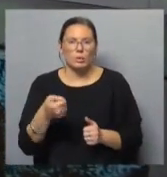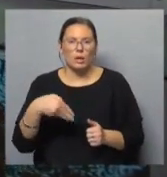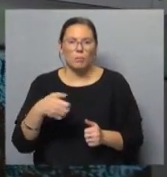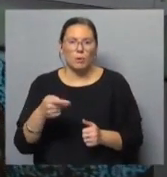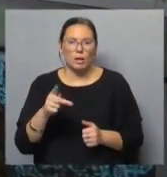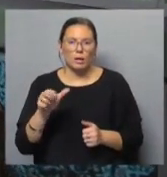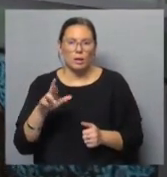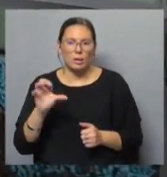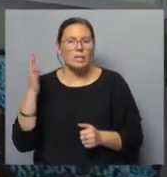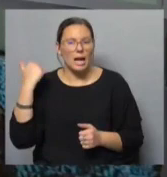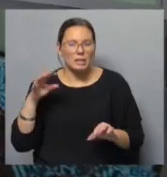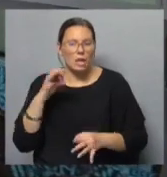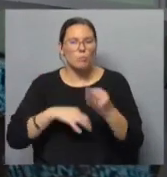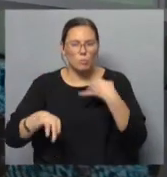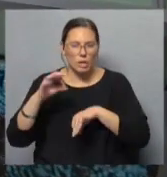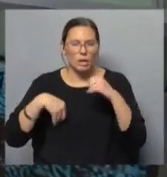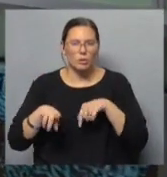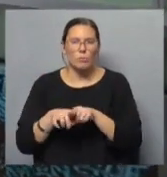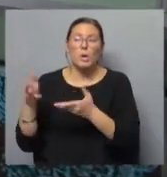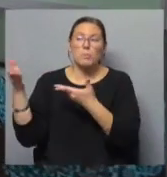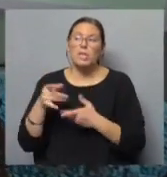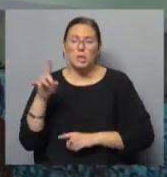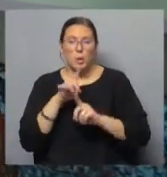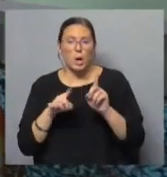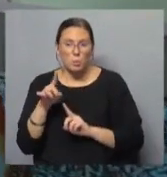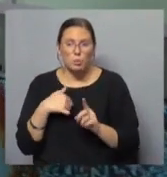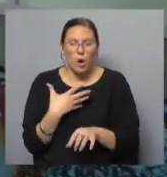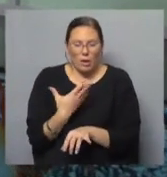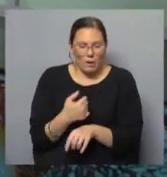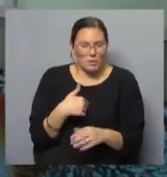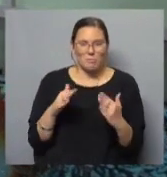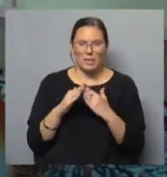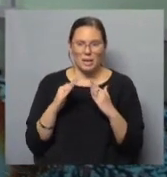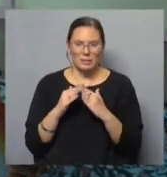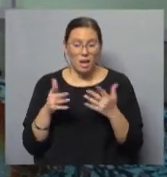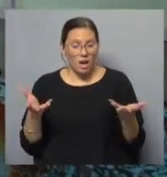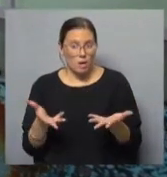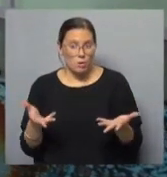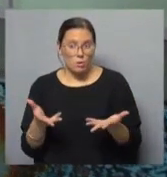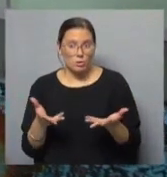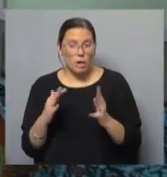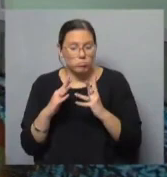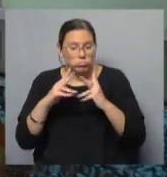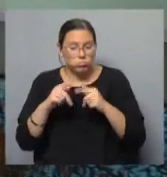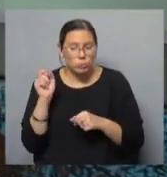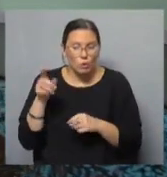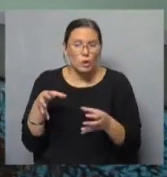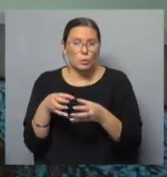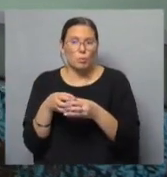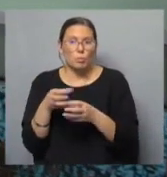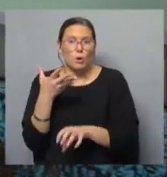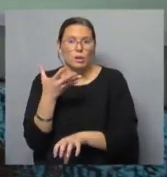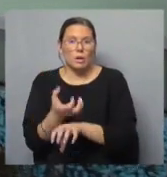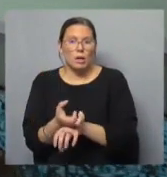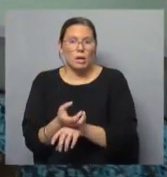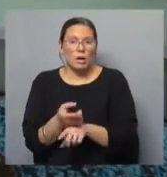vez había hecho música para teatro, pero siempre invitando a algún músico o grabando en mi casa. Y en este caso lo armé con ellos y lo vamos a grabar como